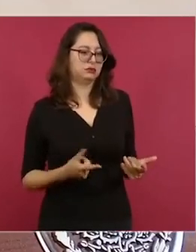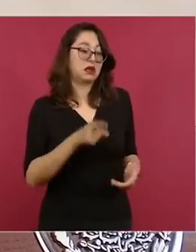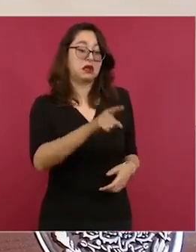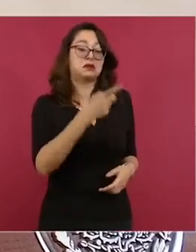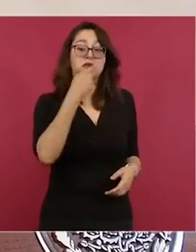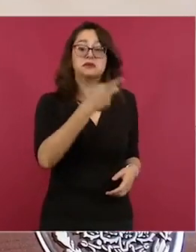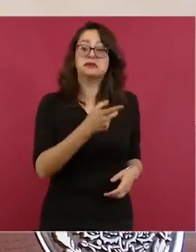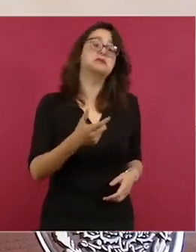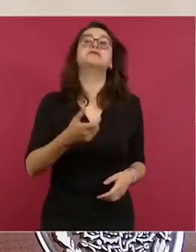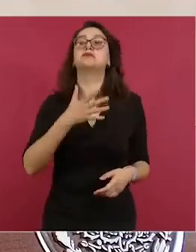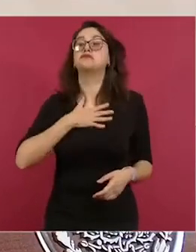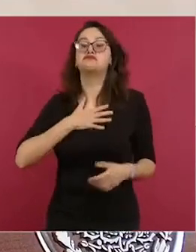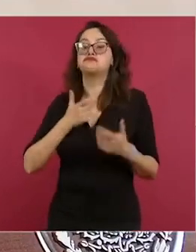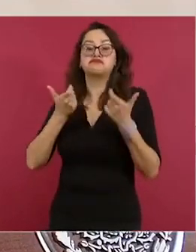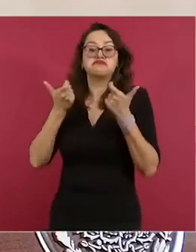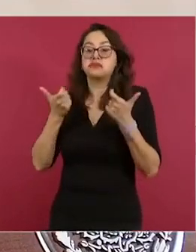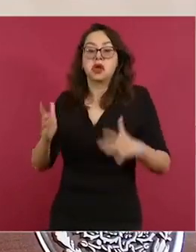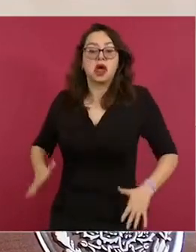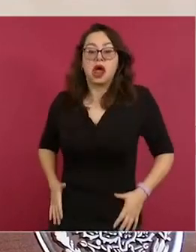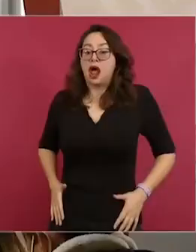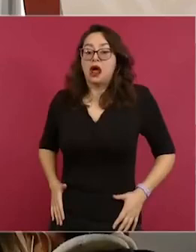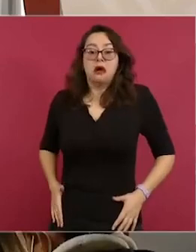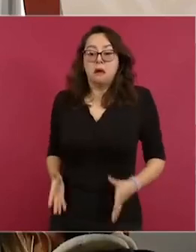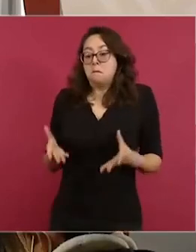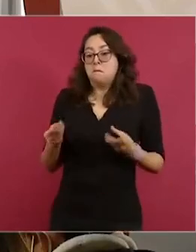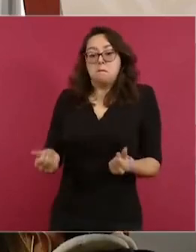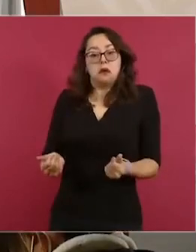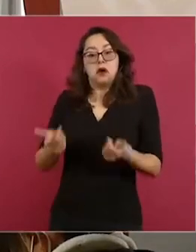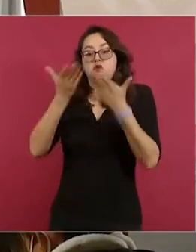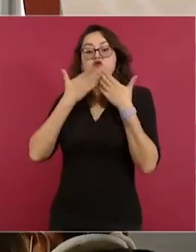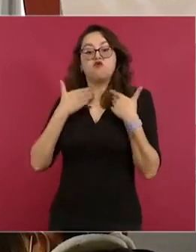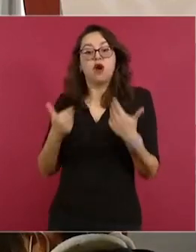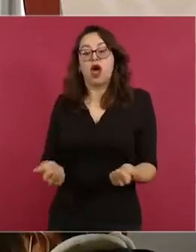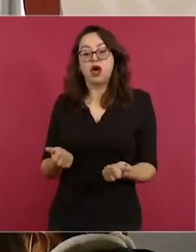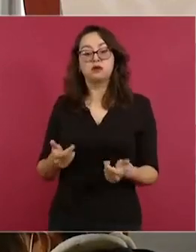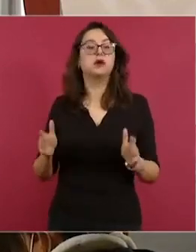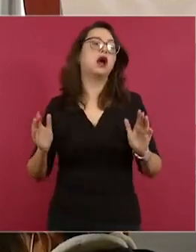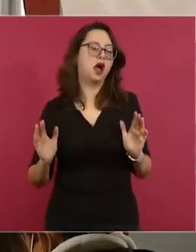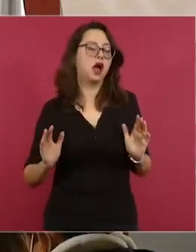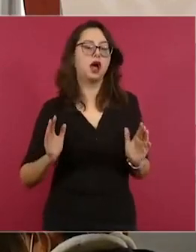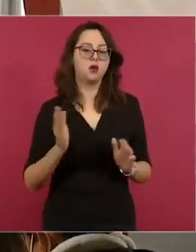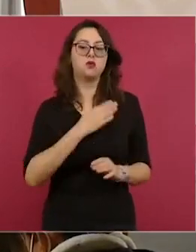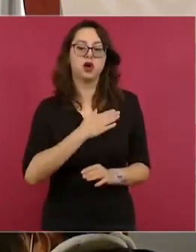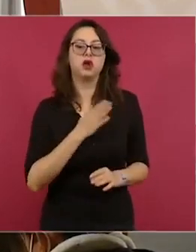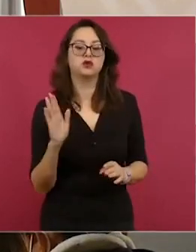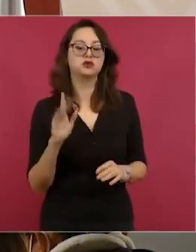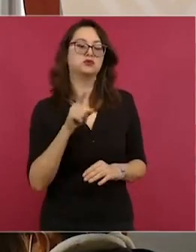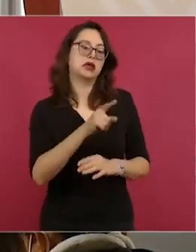o ya no me alcanza para mantener el programa,